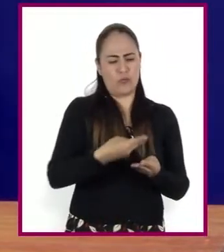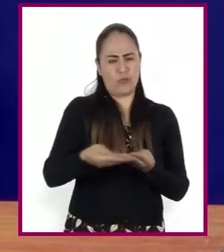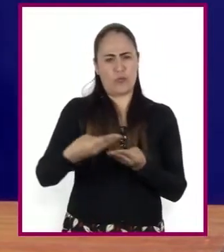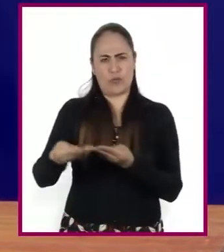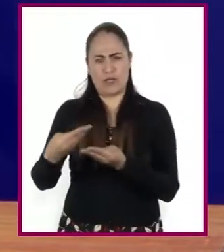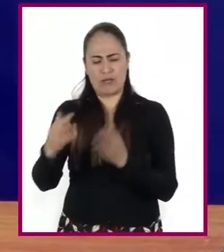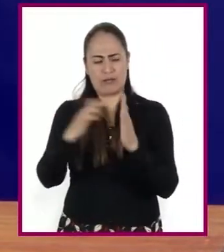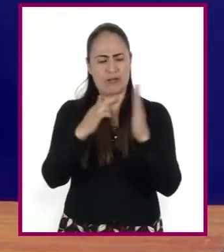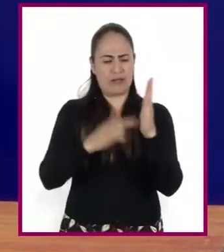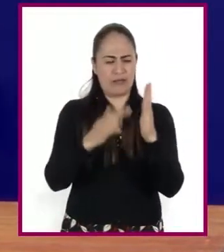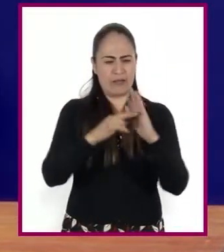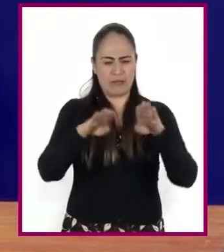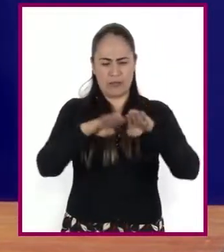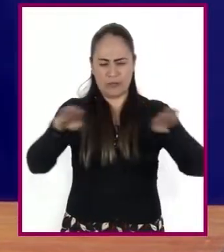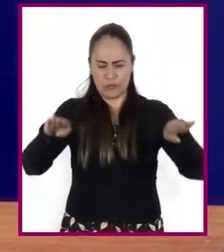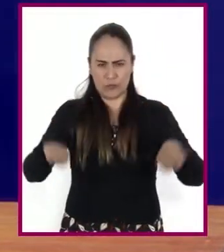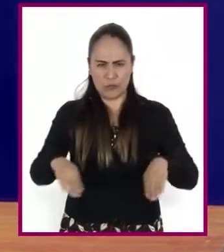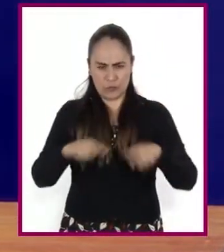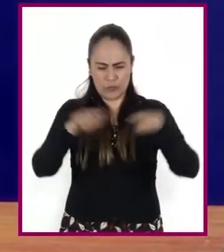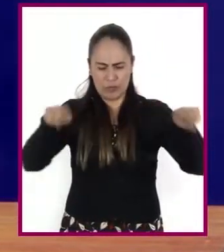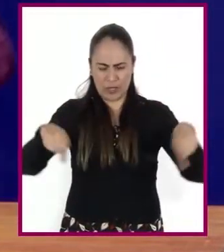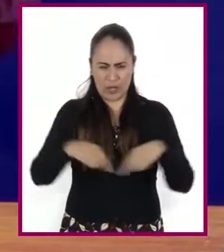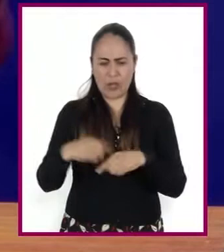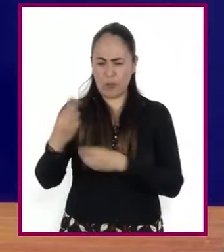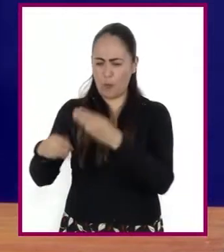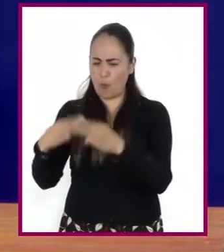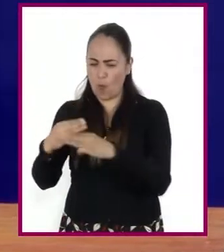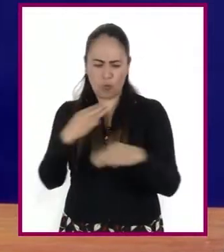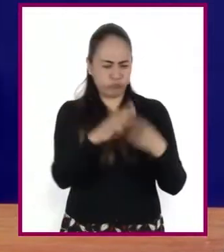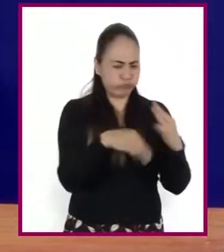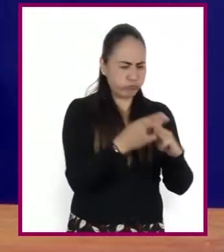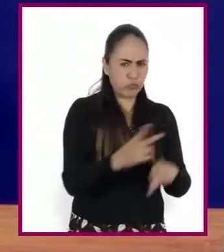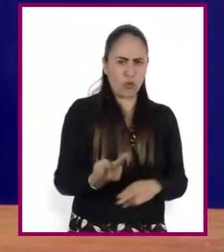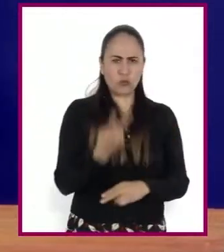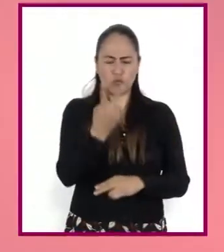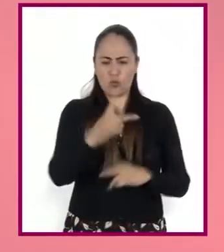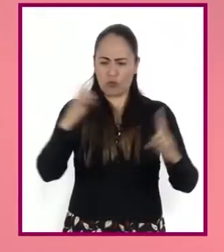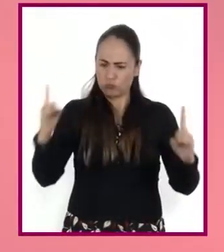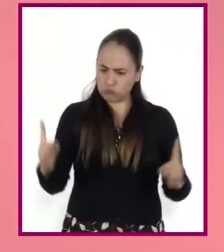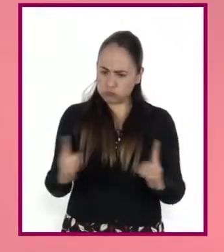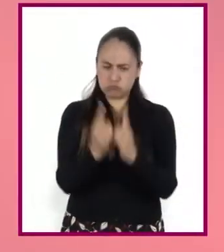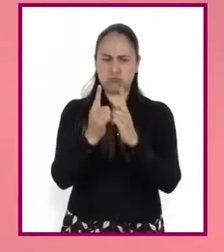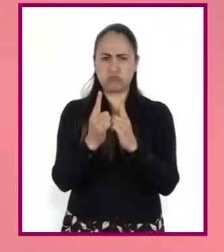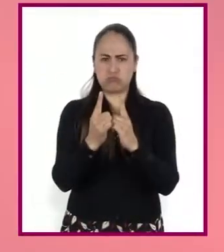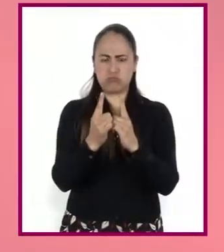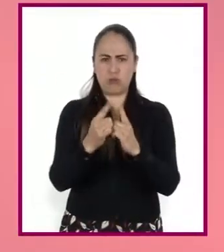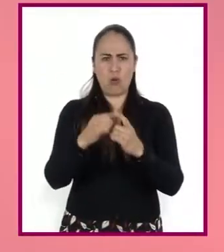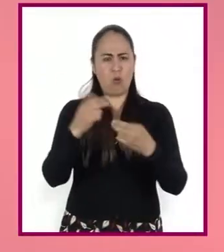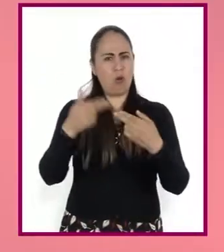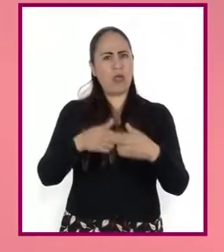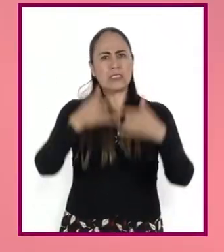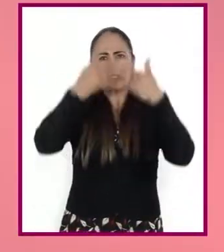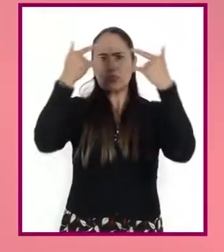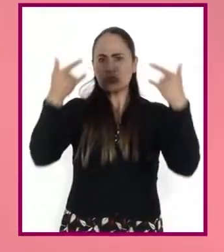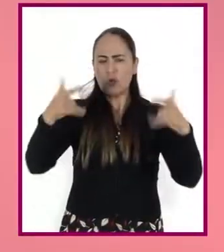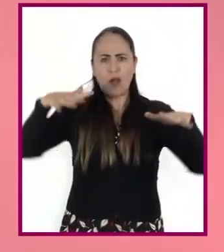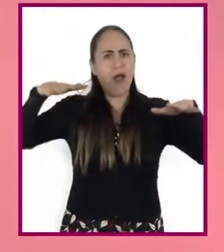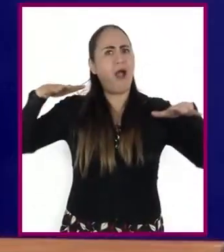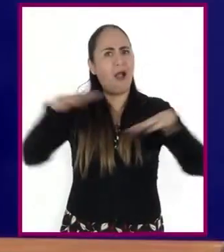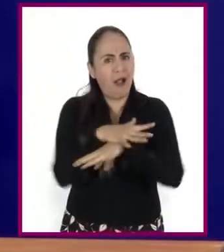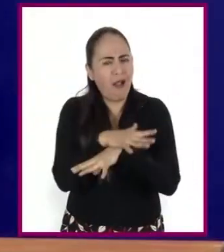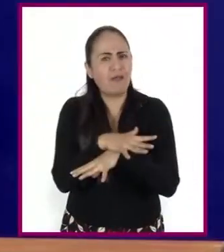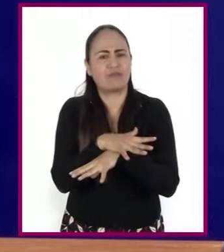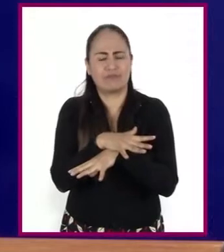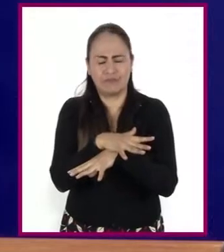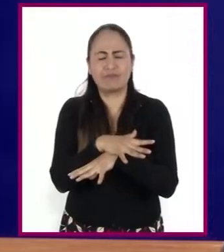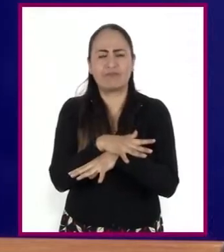las reglas se basan en el encuentro de dos mundos que cambió la historia de la humanidad. ¡Qué interesante y divertido!